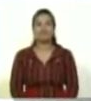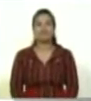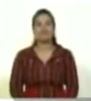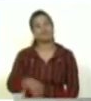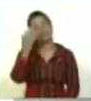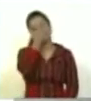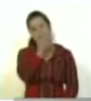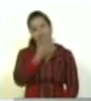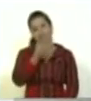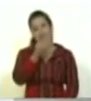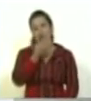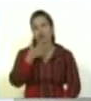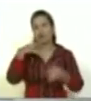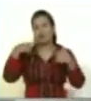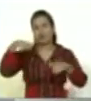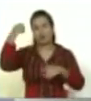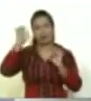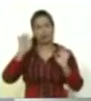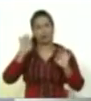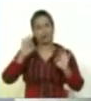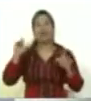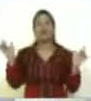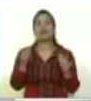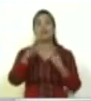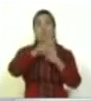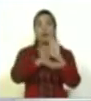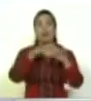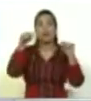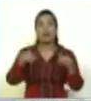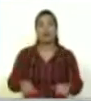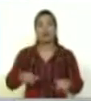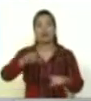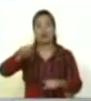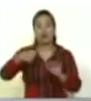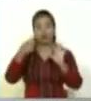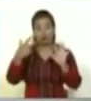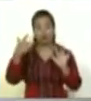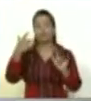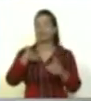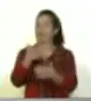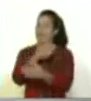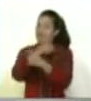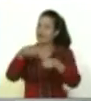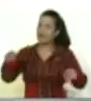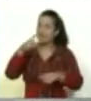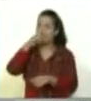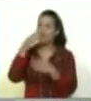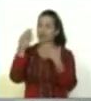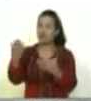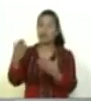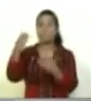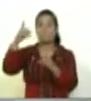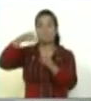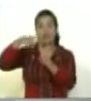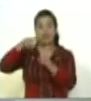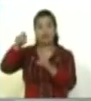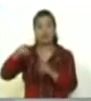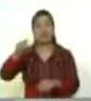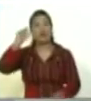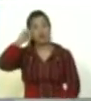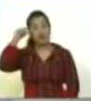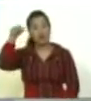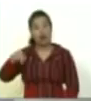Hermoso el trabajo de El Ni Ángel, el equipo de la pauta de hoy de Venezolana de Televisión. Le desea feliz cumpleaños al presidente Nicolás Maduro Moro. Recuerda la